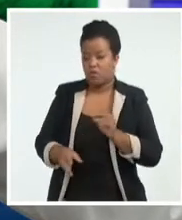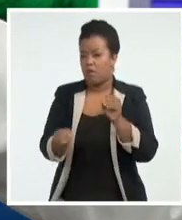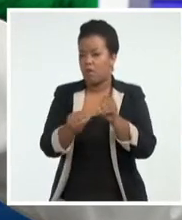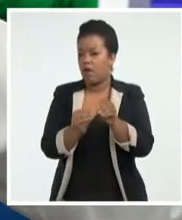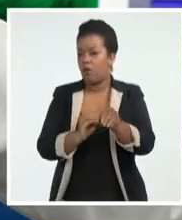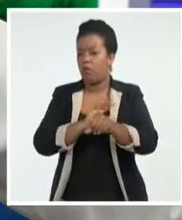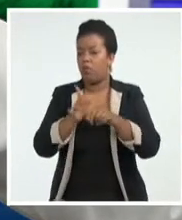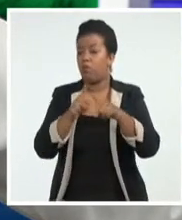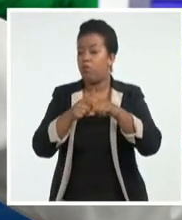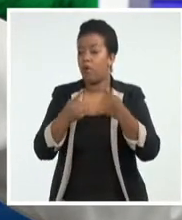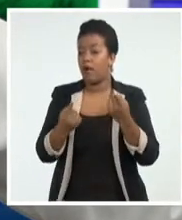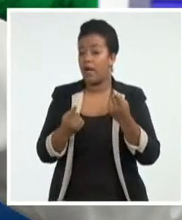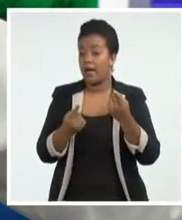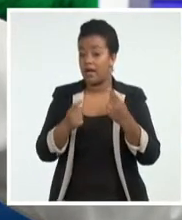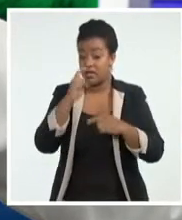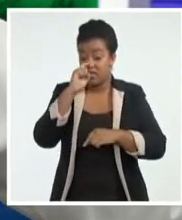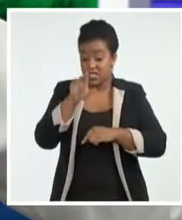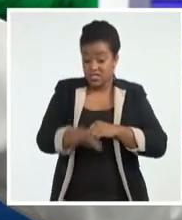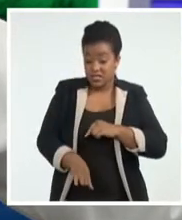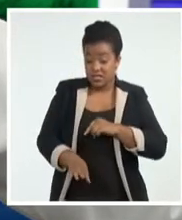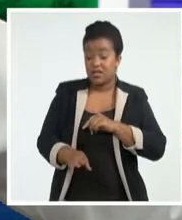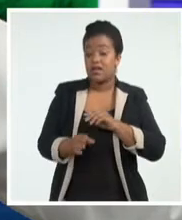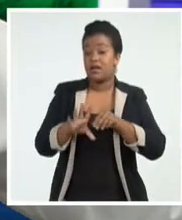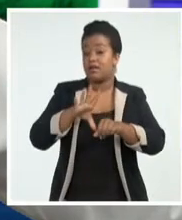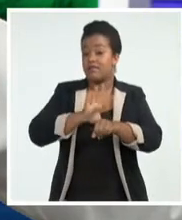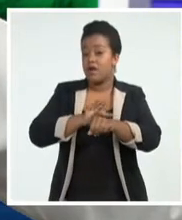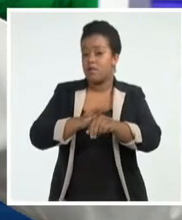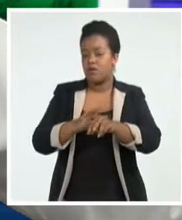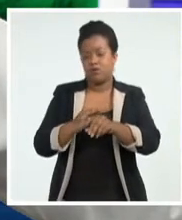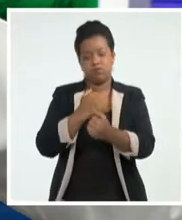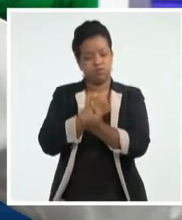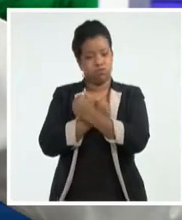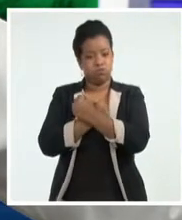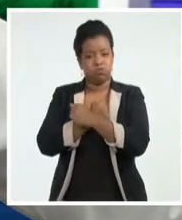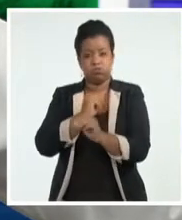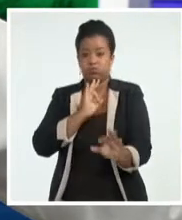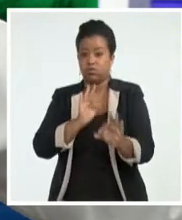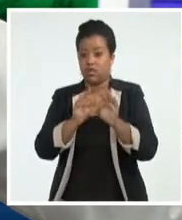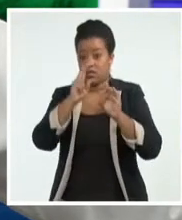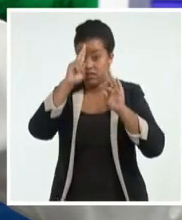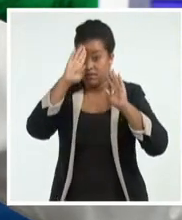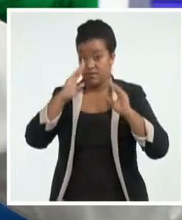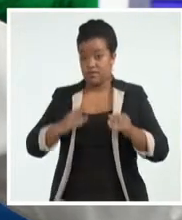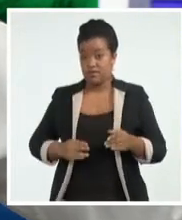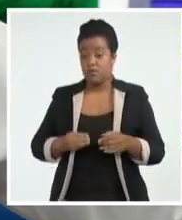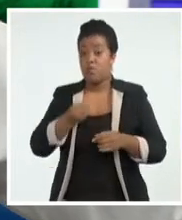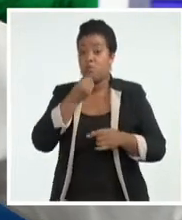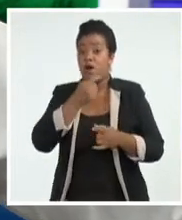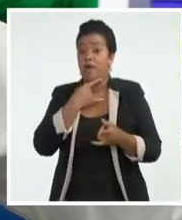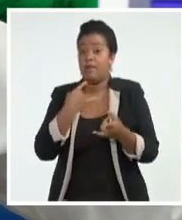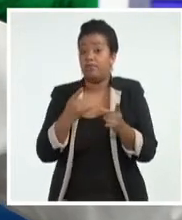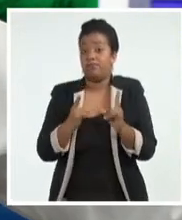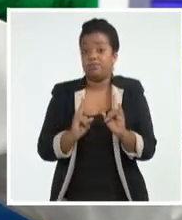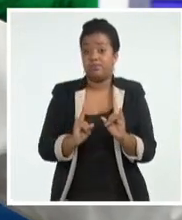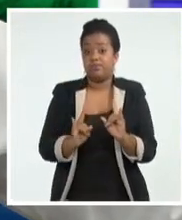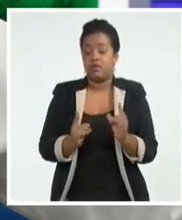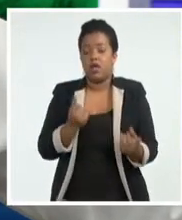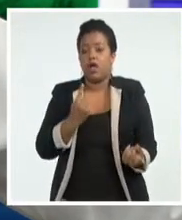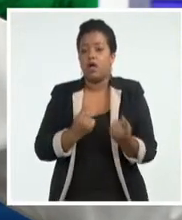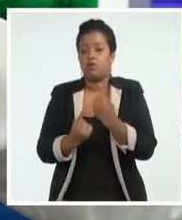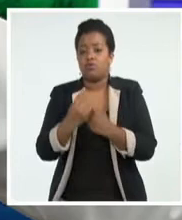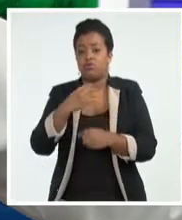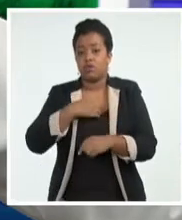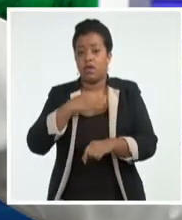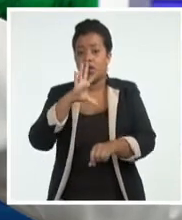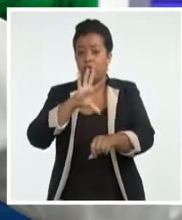riesgo que representa para la salud de estos niños, no solo de que puedan fallecer, porque algunos tienen comorbilidades,